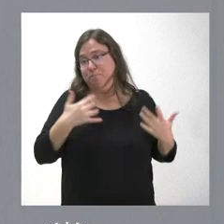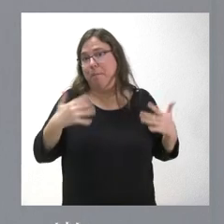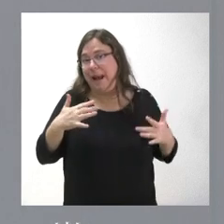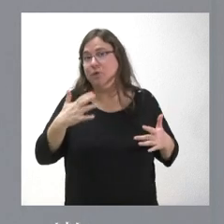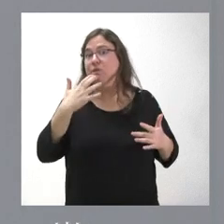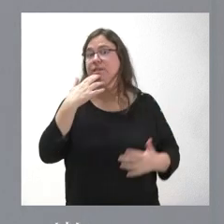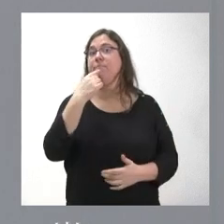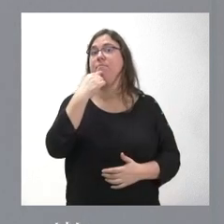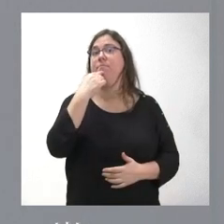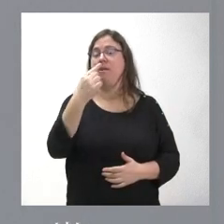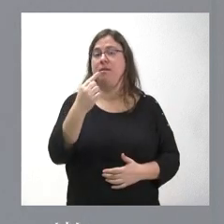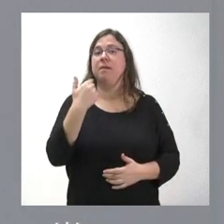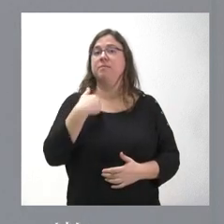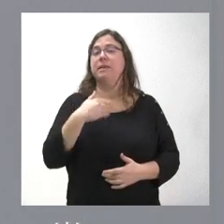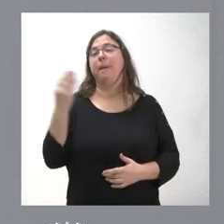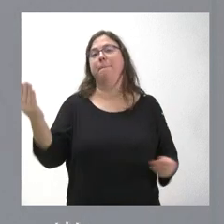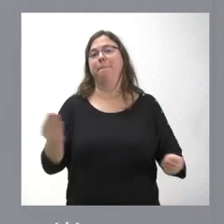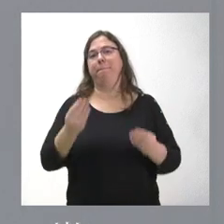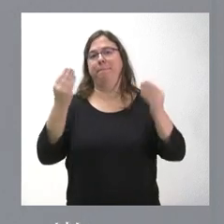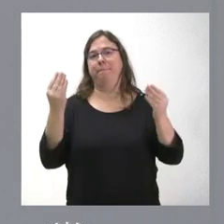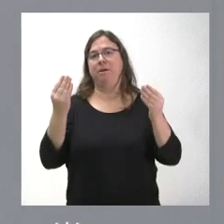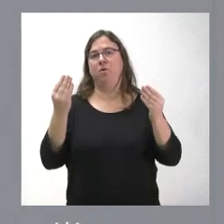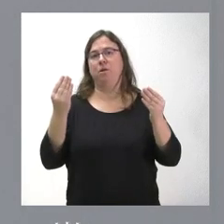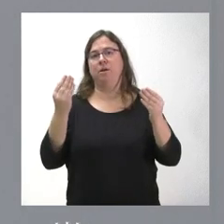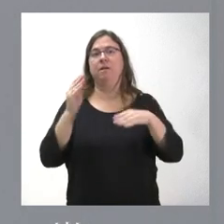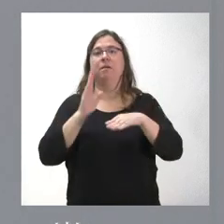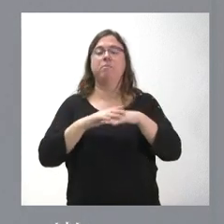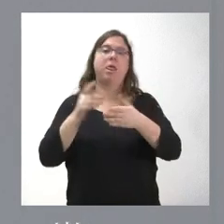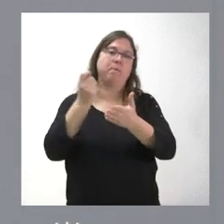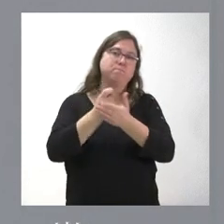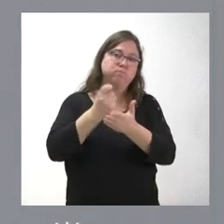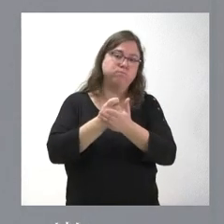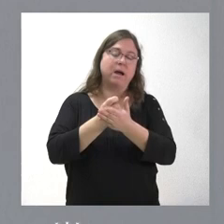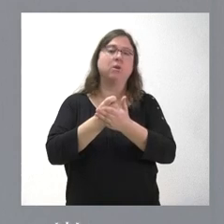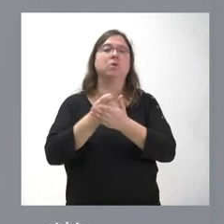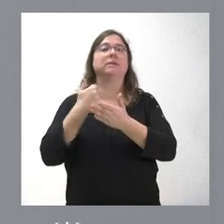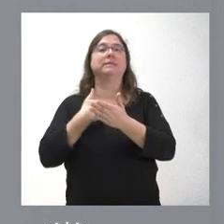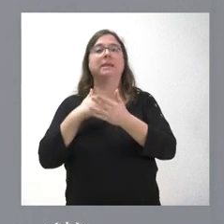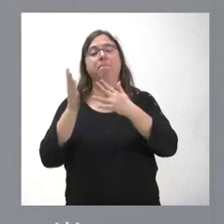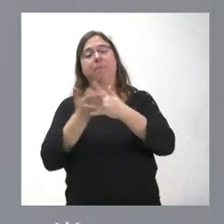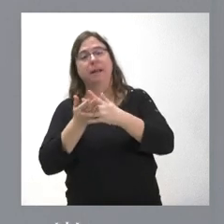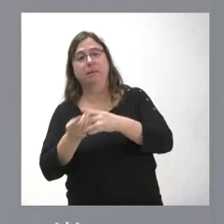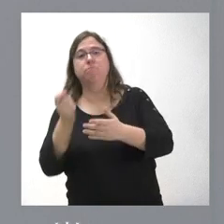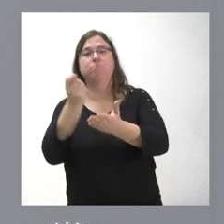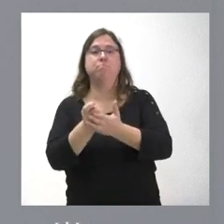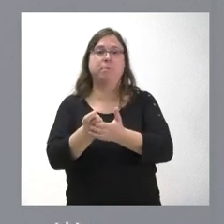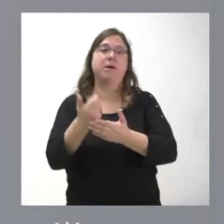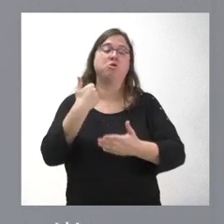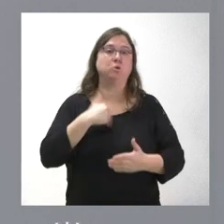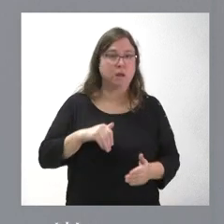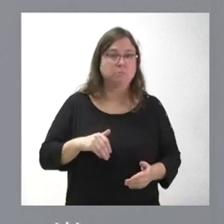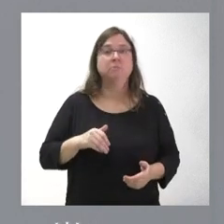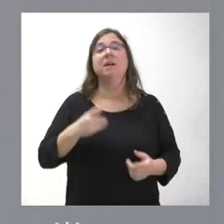usted señala que ha habido una mejora en las retribuciones y os han pagado parte de estas retribuciones que inicialmente no se habían satisfecho.